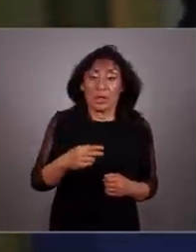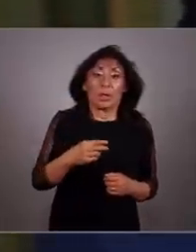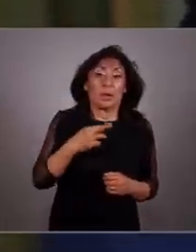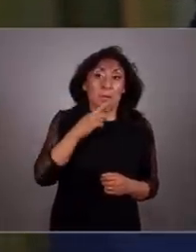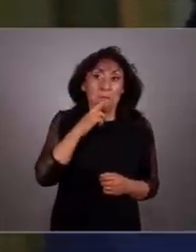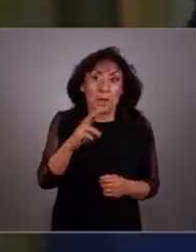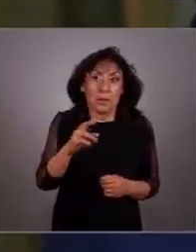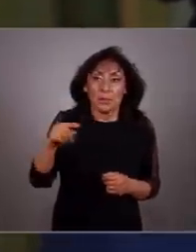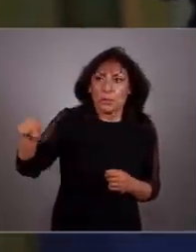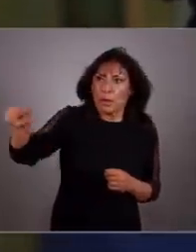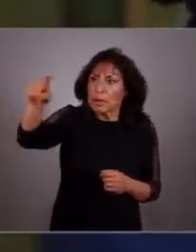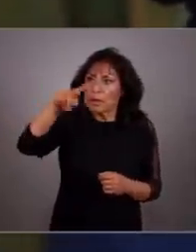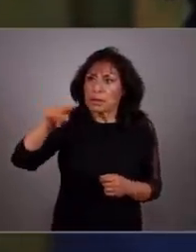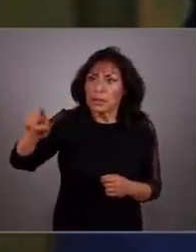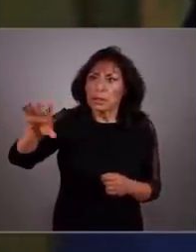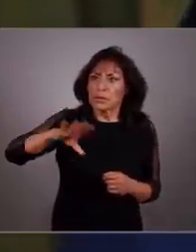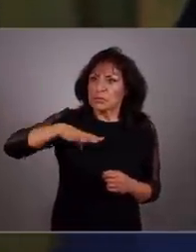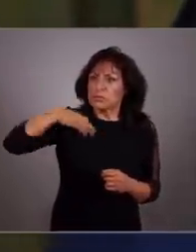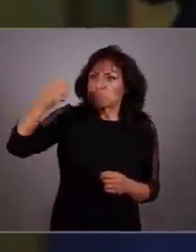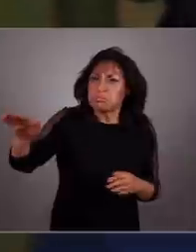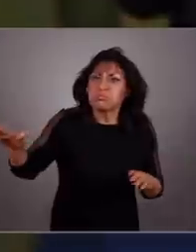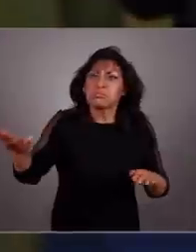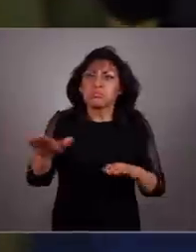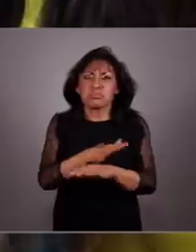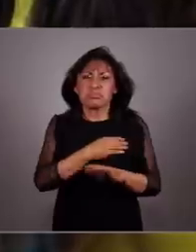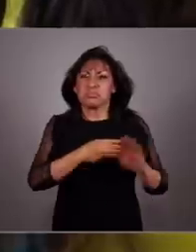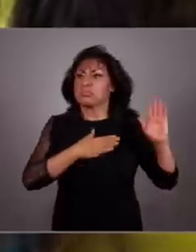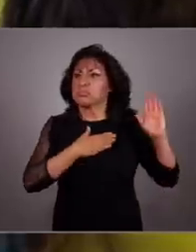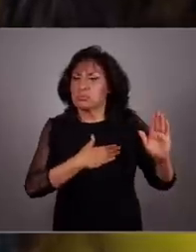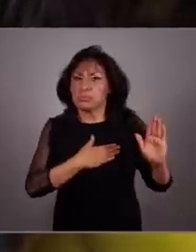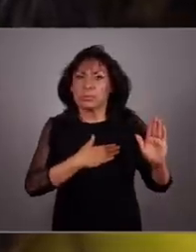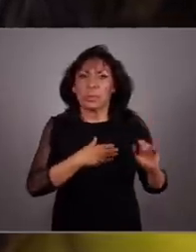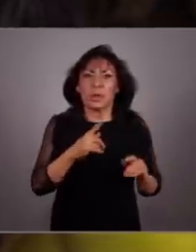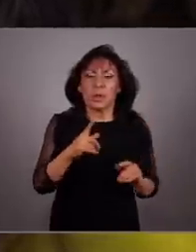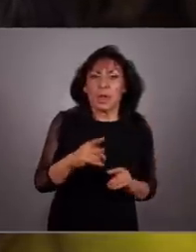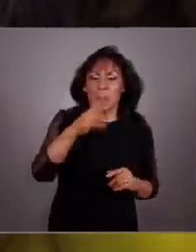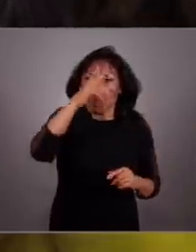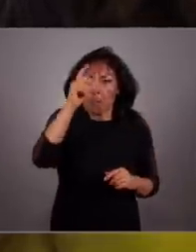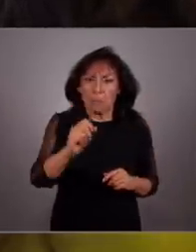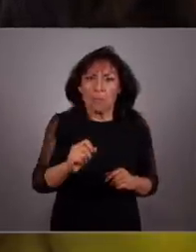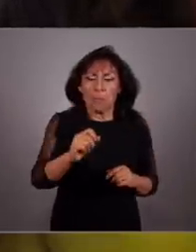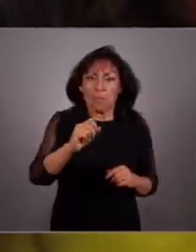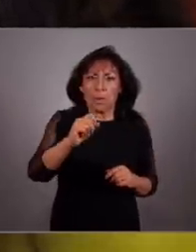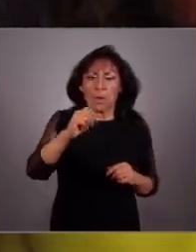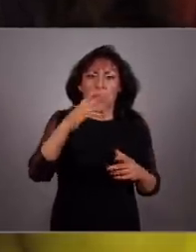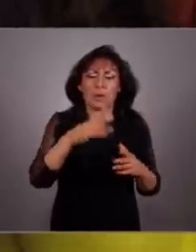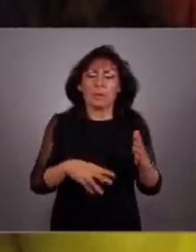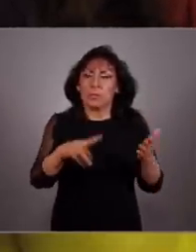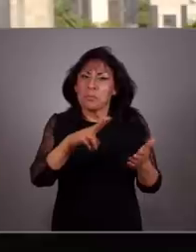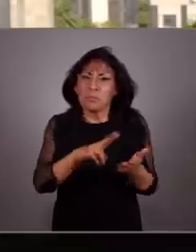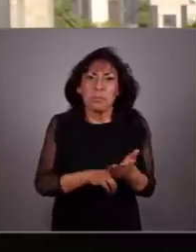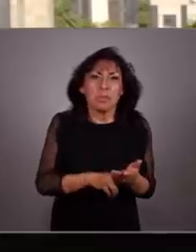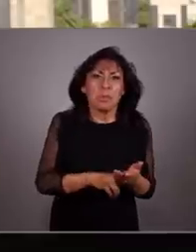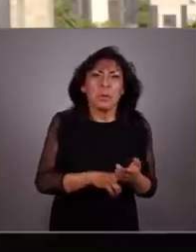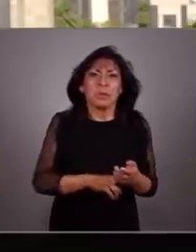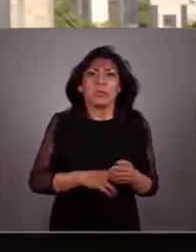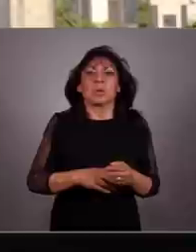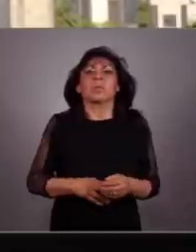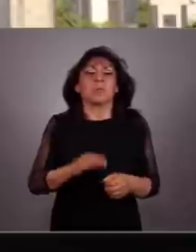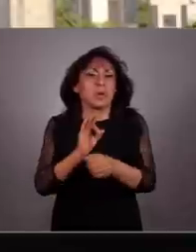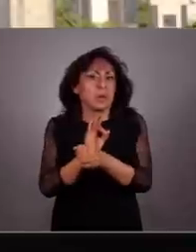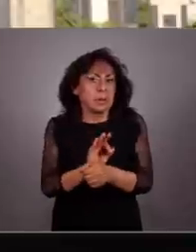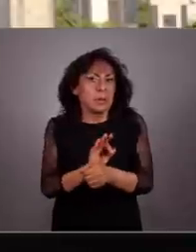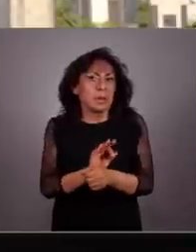nos compromete a dar respuesta a quienes ya se atrevieron a cambiar. Un México que tenga como principios la defensa de las